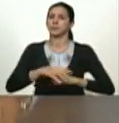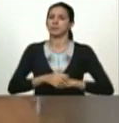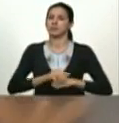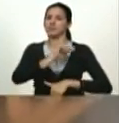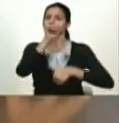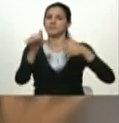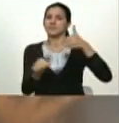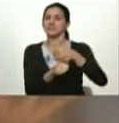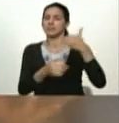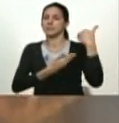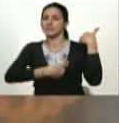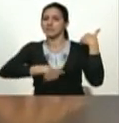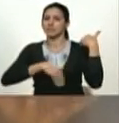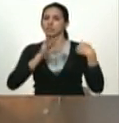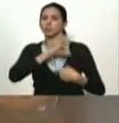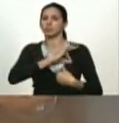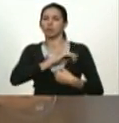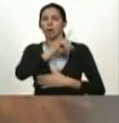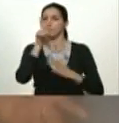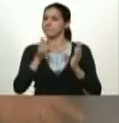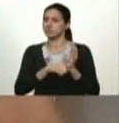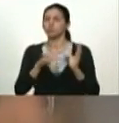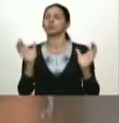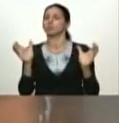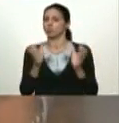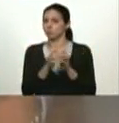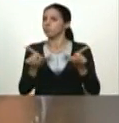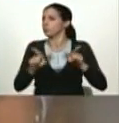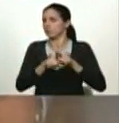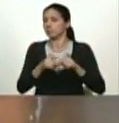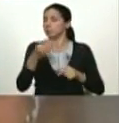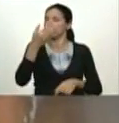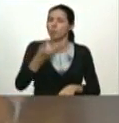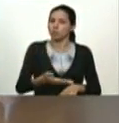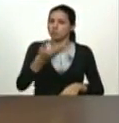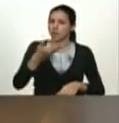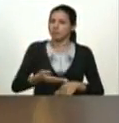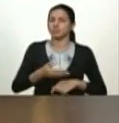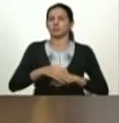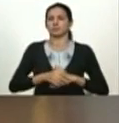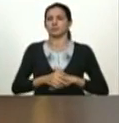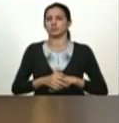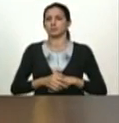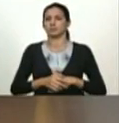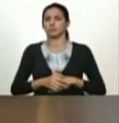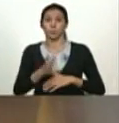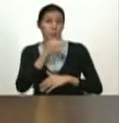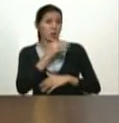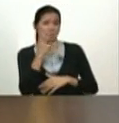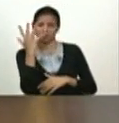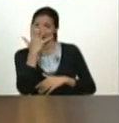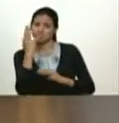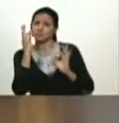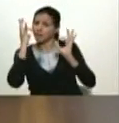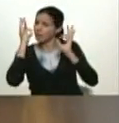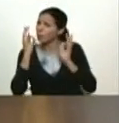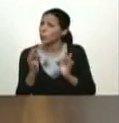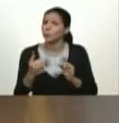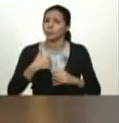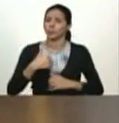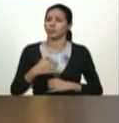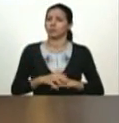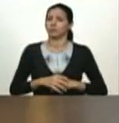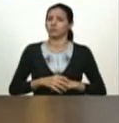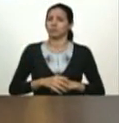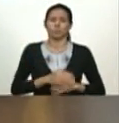la vicepresidencia social y todo el equipo social fundamental yo creo que nadie duda bueno ni la